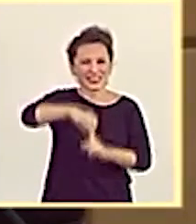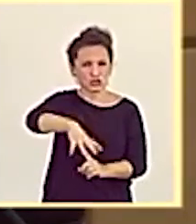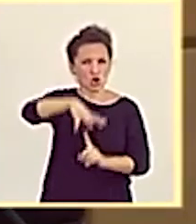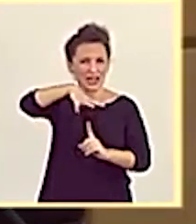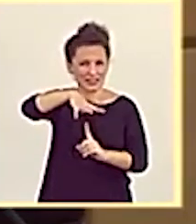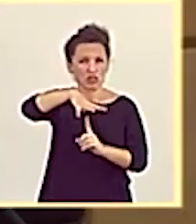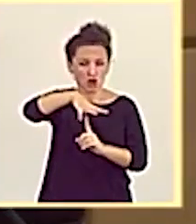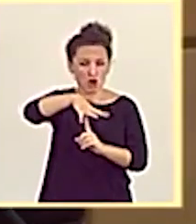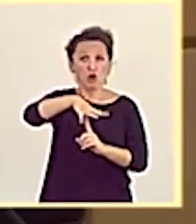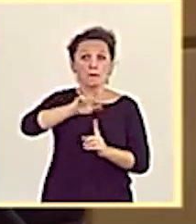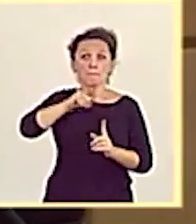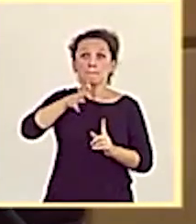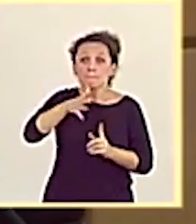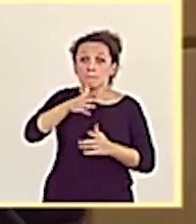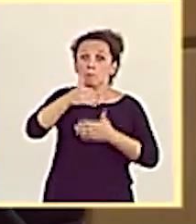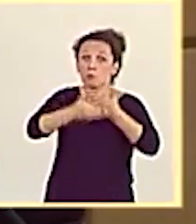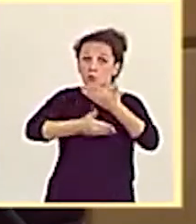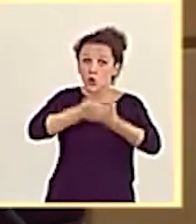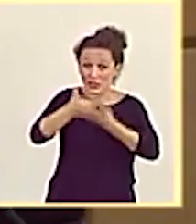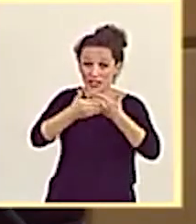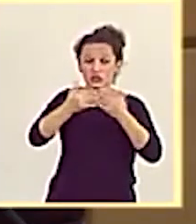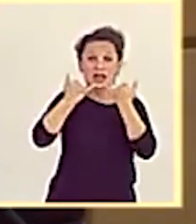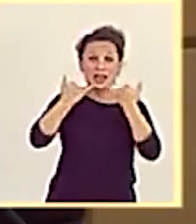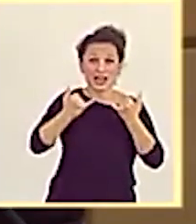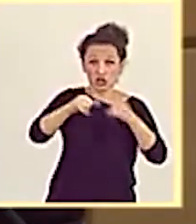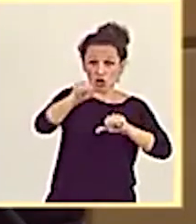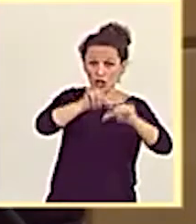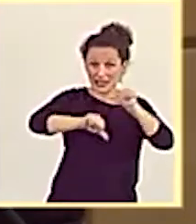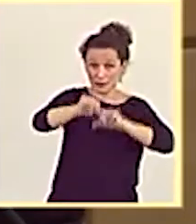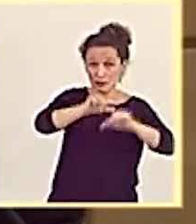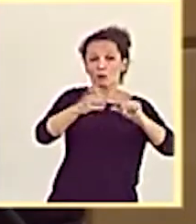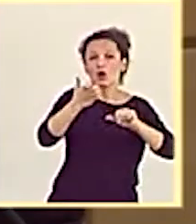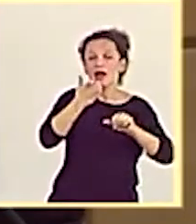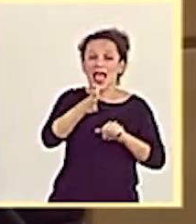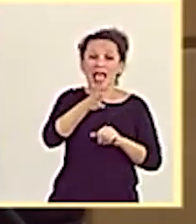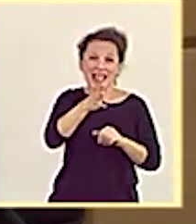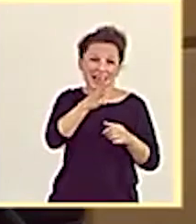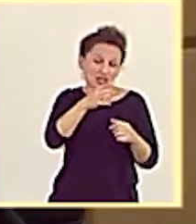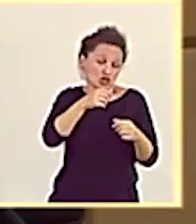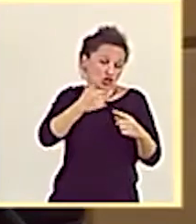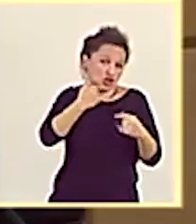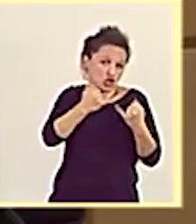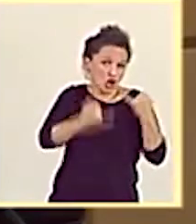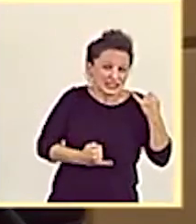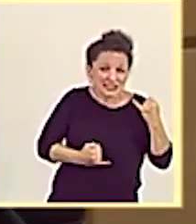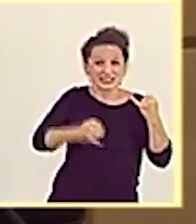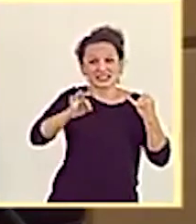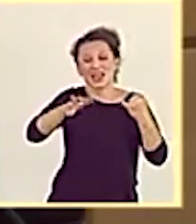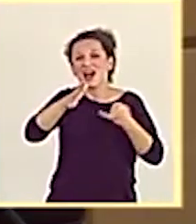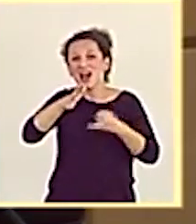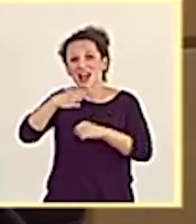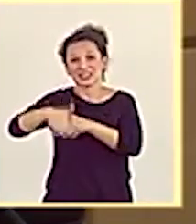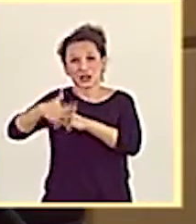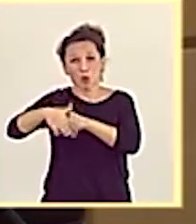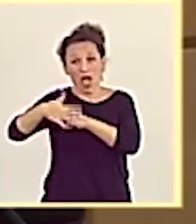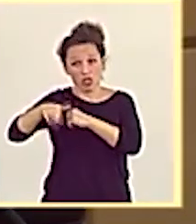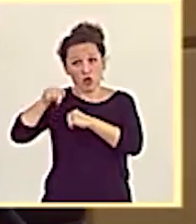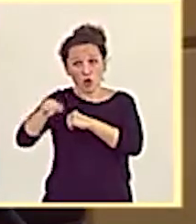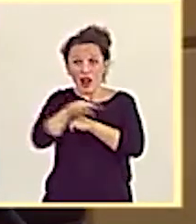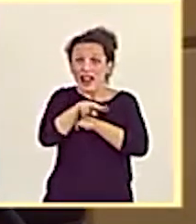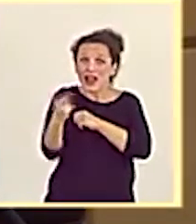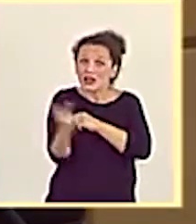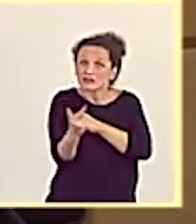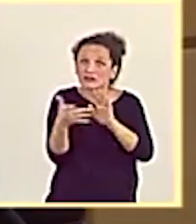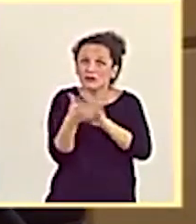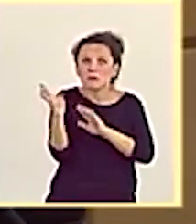En los procesos electroquímicos intensivos, como la electrólisis y la producción de gases licuados, la energía eléctrica supone entre un